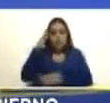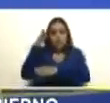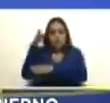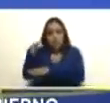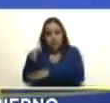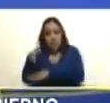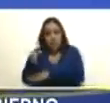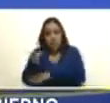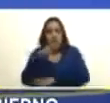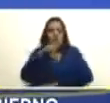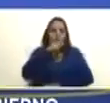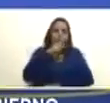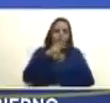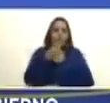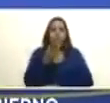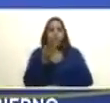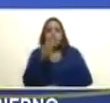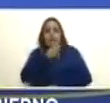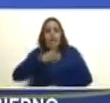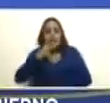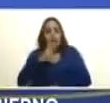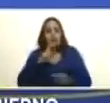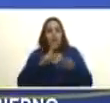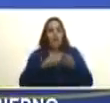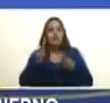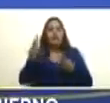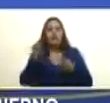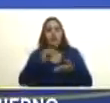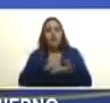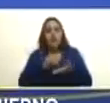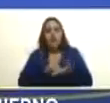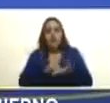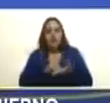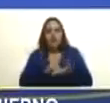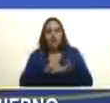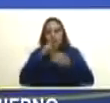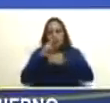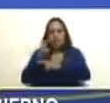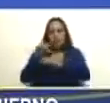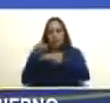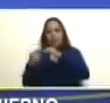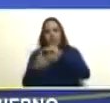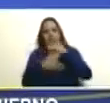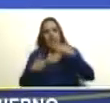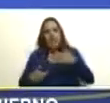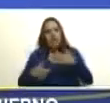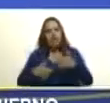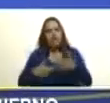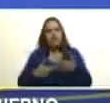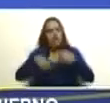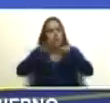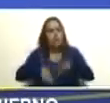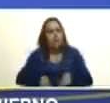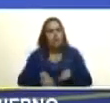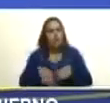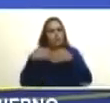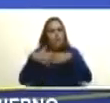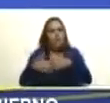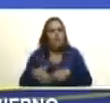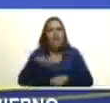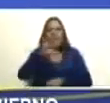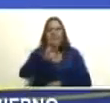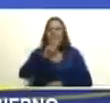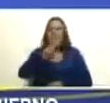inglés la última vez que revolcamos a Guyana que pretendía suspender el referéndum la ExxonMobil dijo